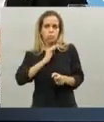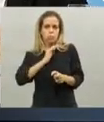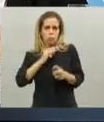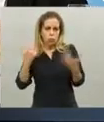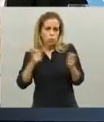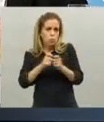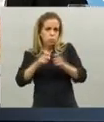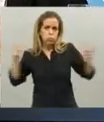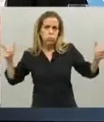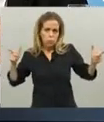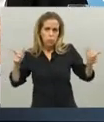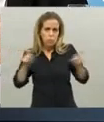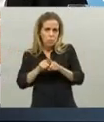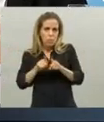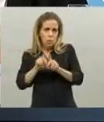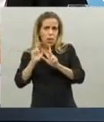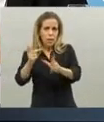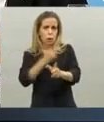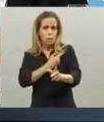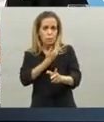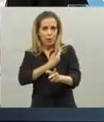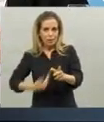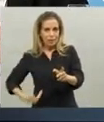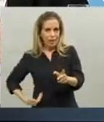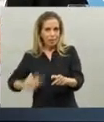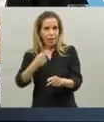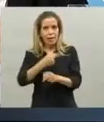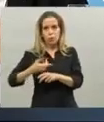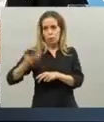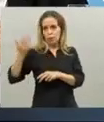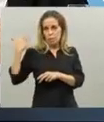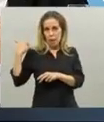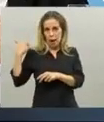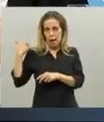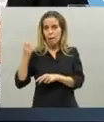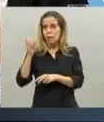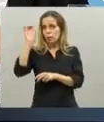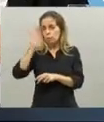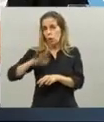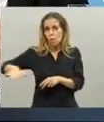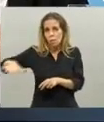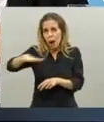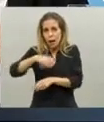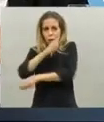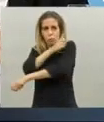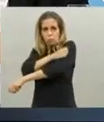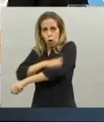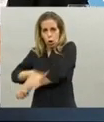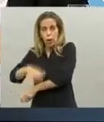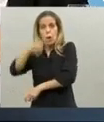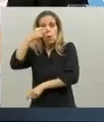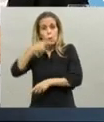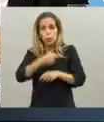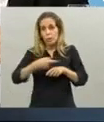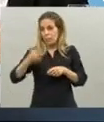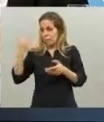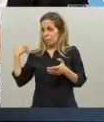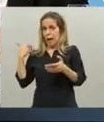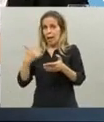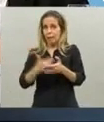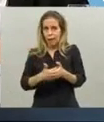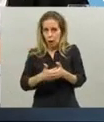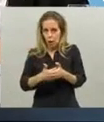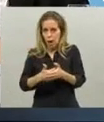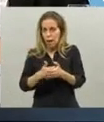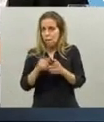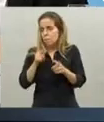aumentan, que es lo que pasaba hace una semana, aumentaban en los barrios vulnerables. Desde la última semana, también están aumentando